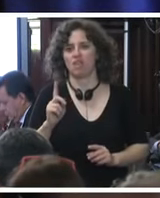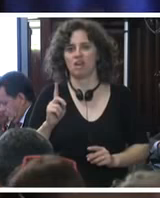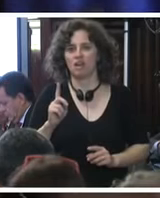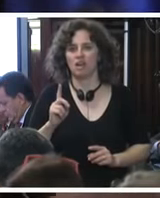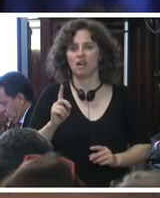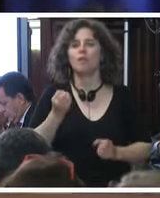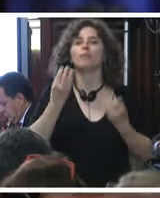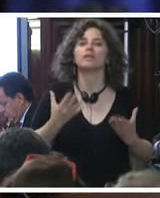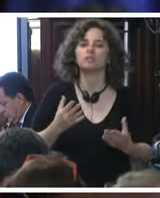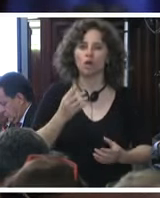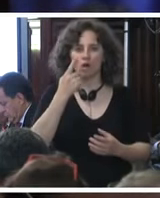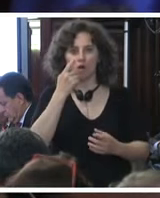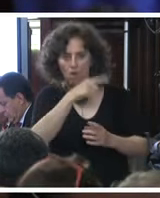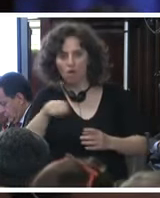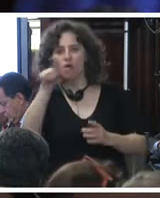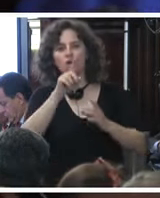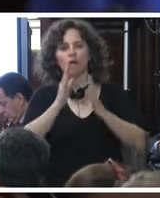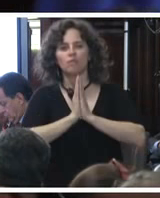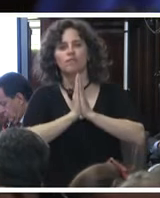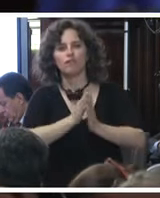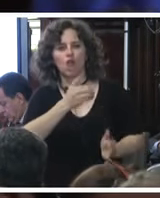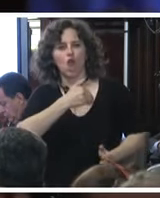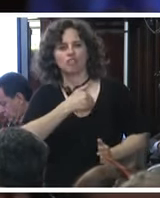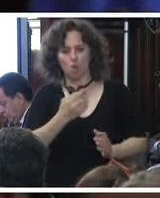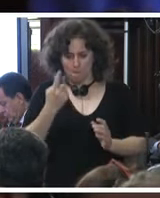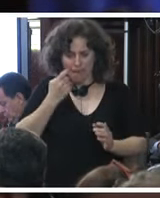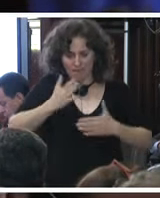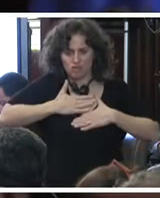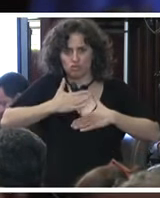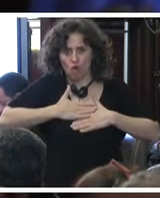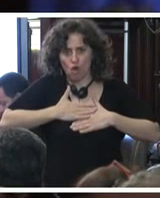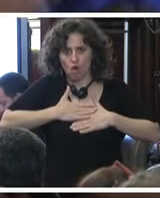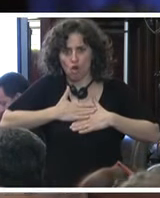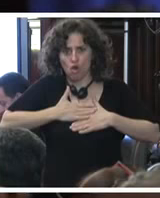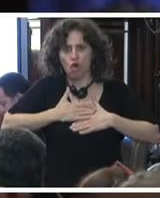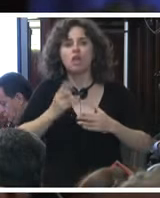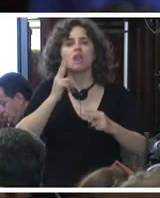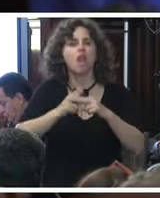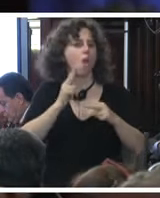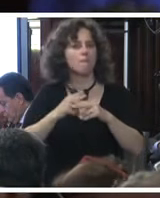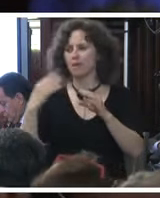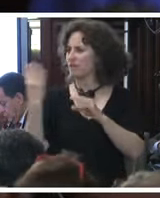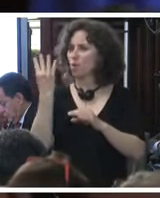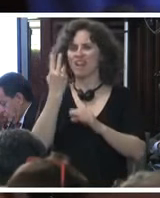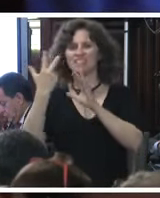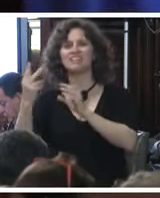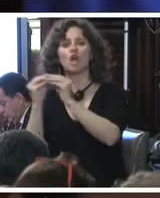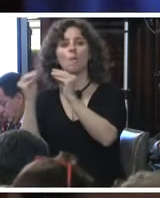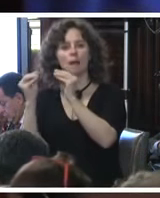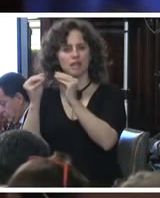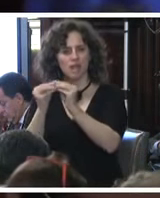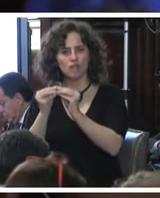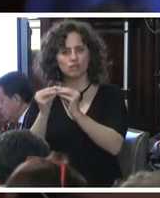Por eso, señores, de verdad, de todo corazón, como un padre. Y a nombre de mis 43 compañeros,